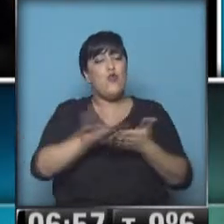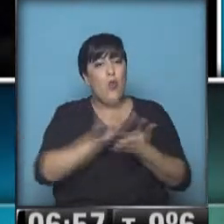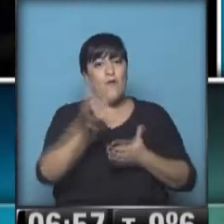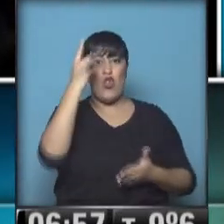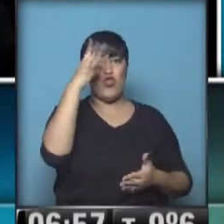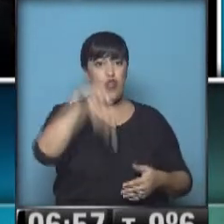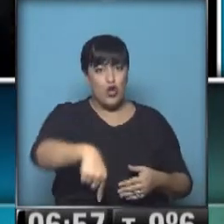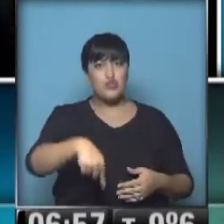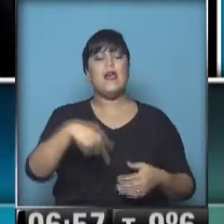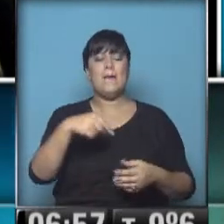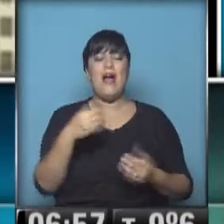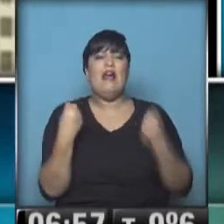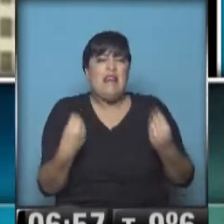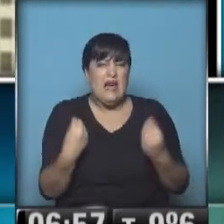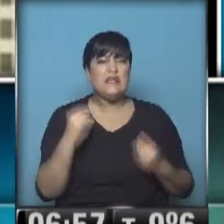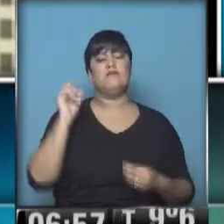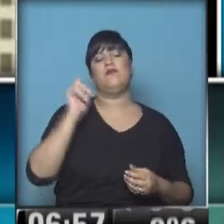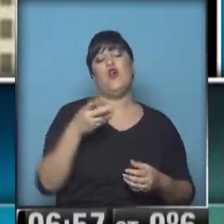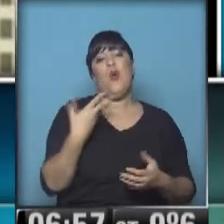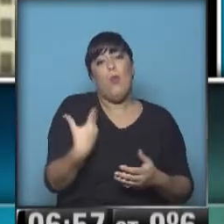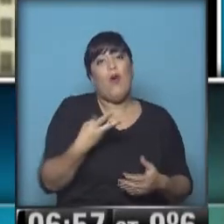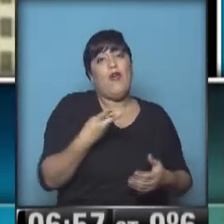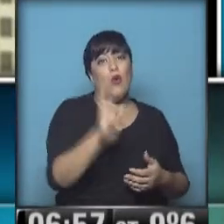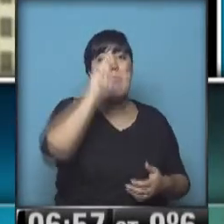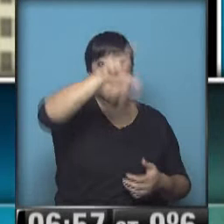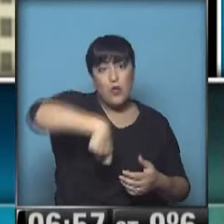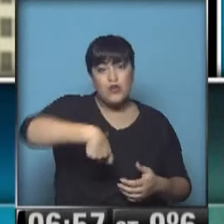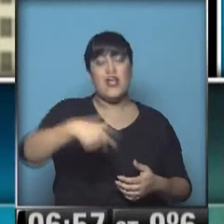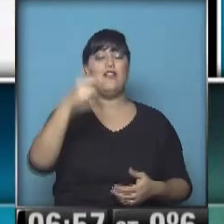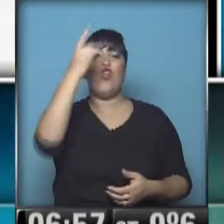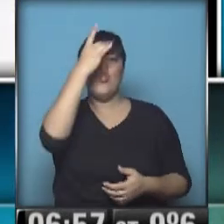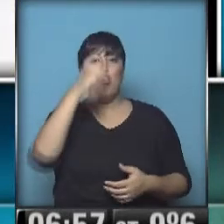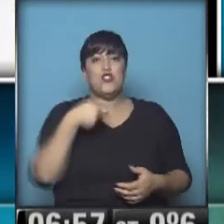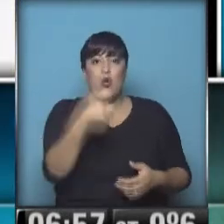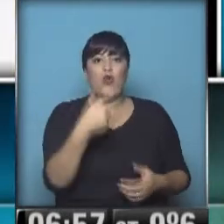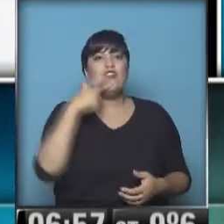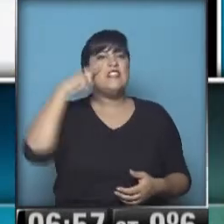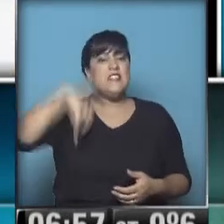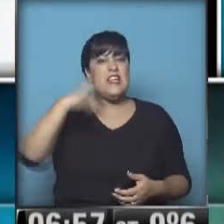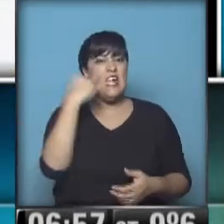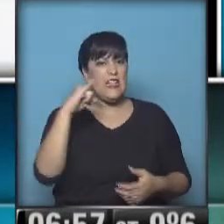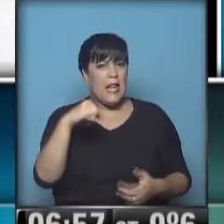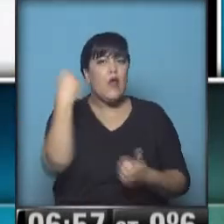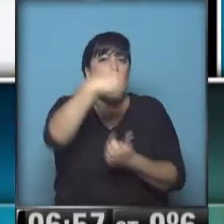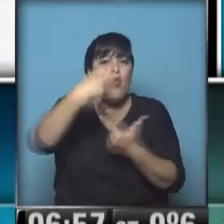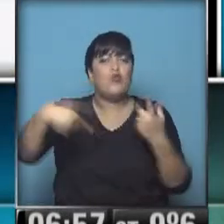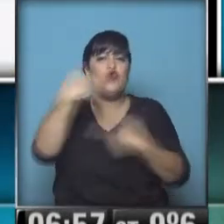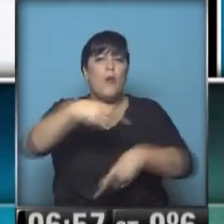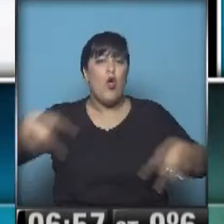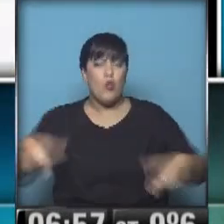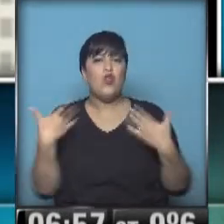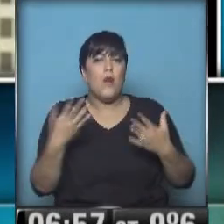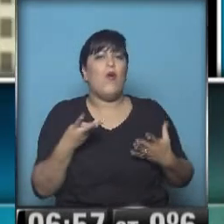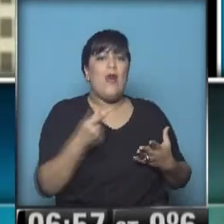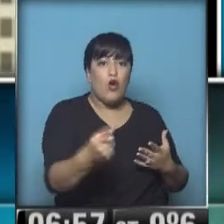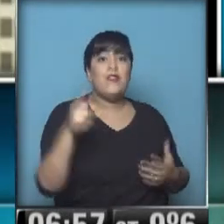consumo, que contempla la compra con tarjetas de crédito en 12 cuotas sin interés. Incluye una gama de numerosos productos de la industria